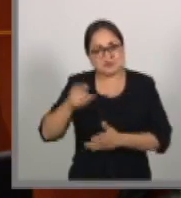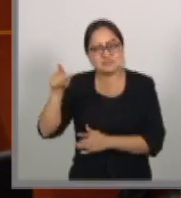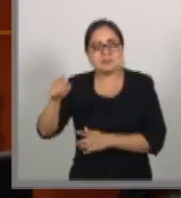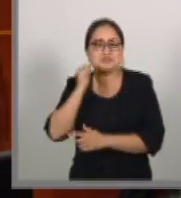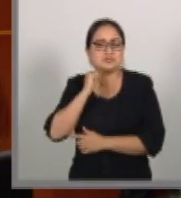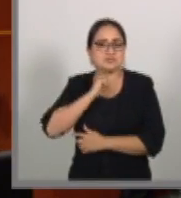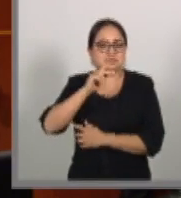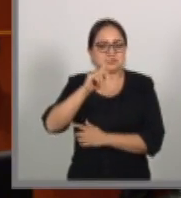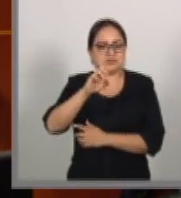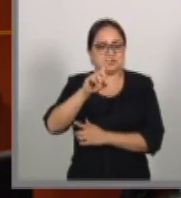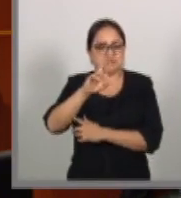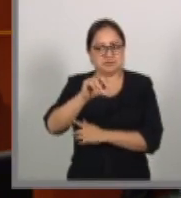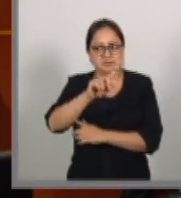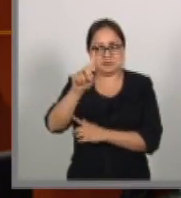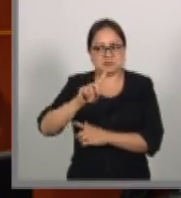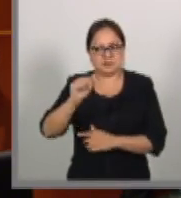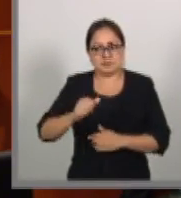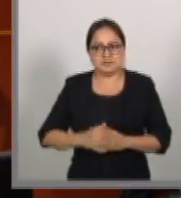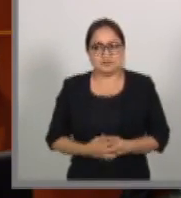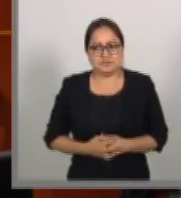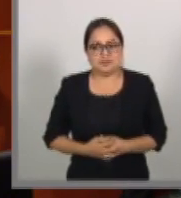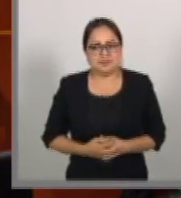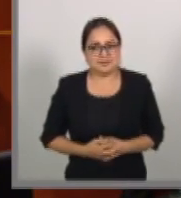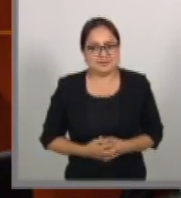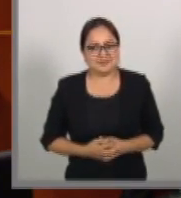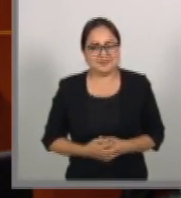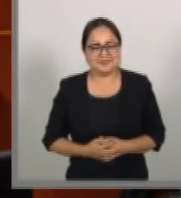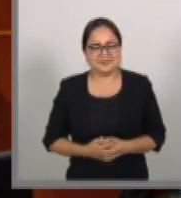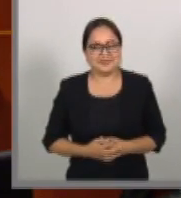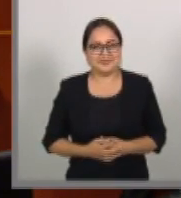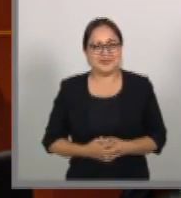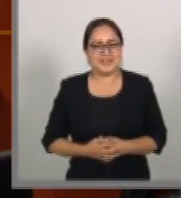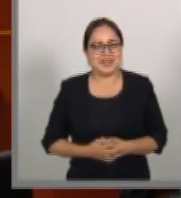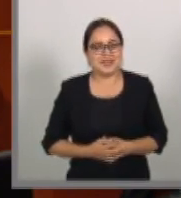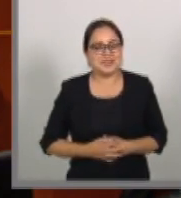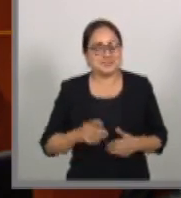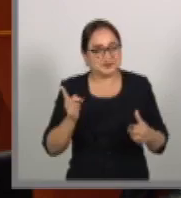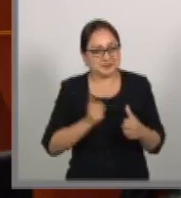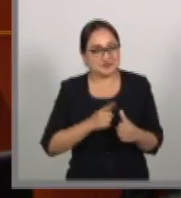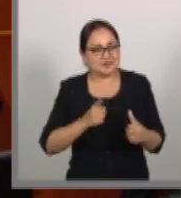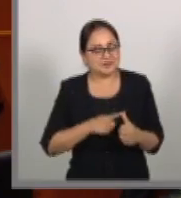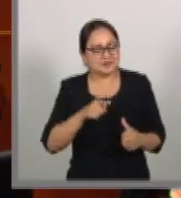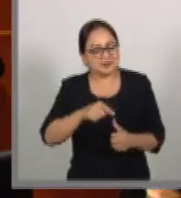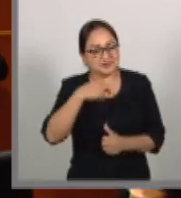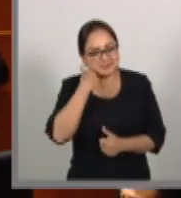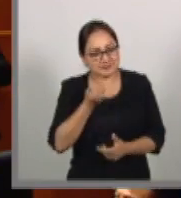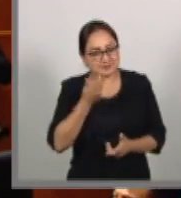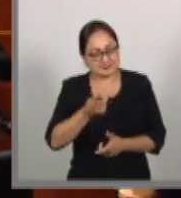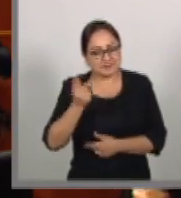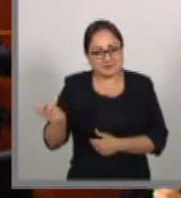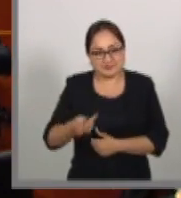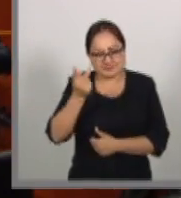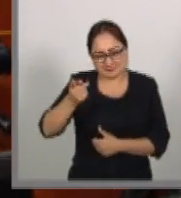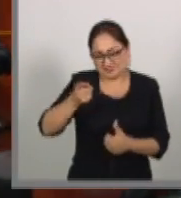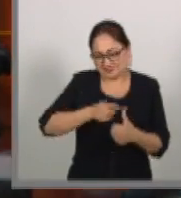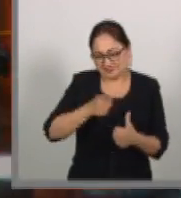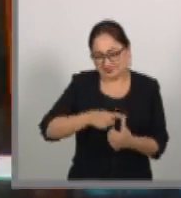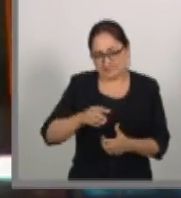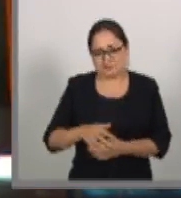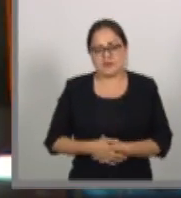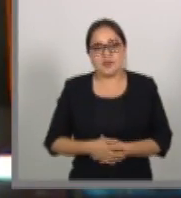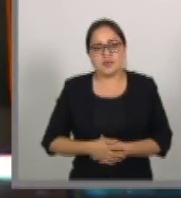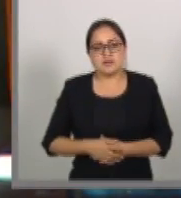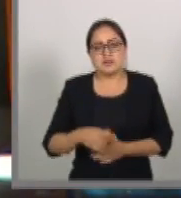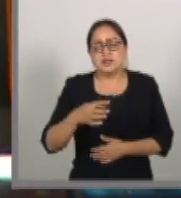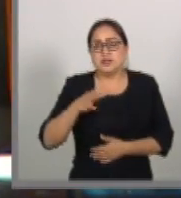No, gracias, Presidente. Yo estaba escuchando desde el principio y nada más para que me quede claro, quiero hacer una pregunta. En vista de